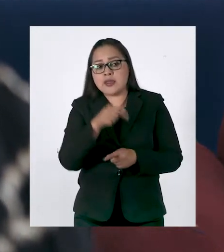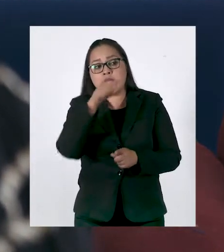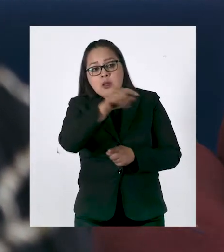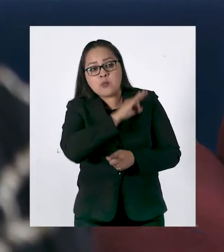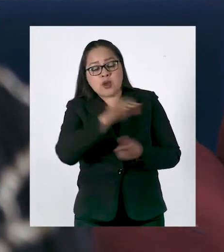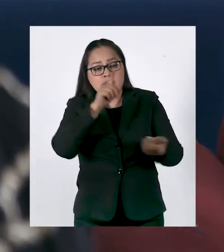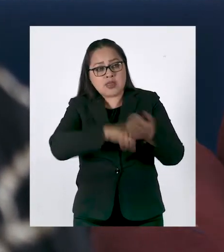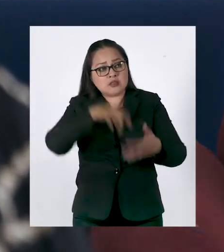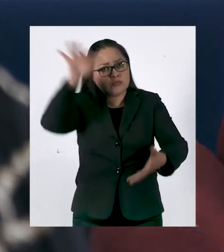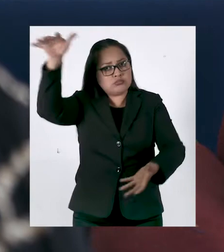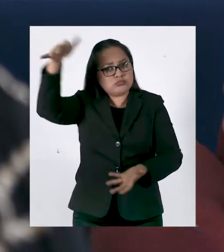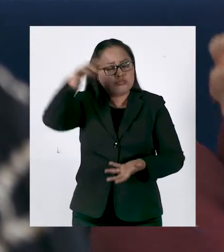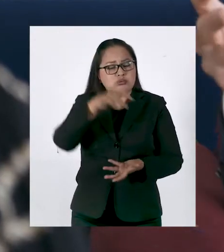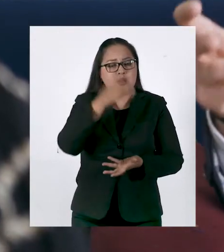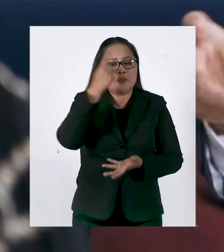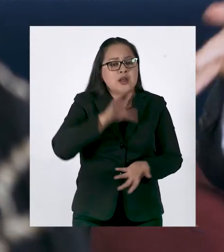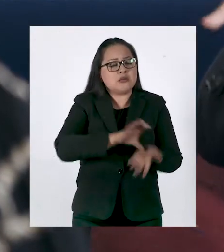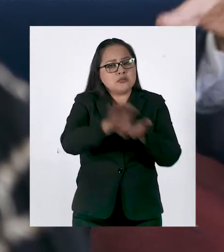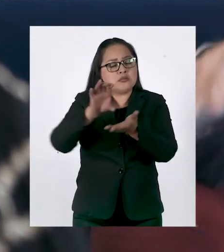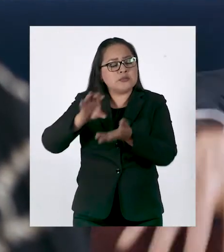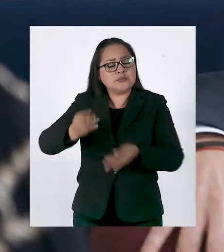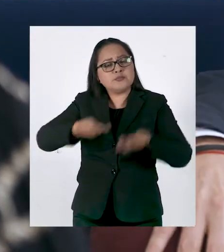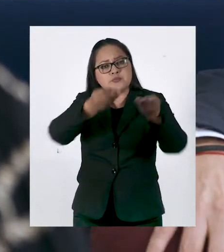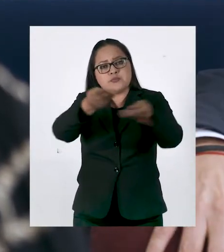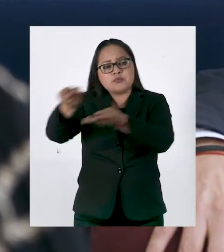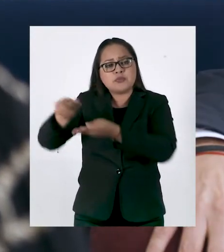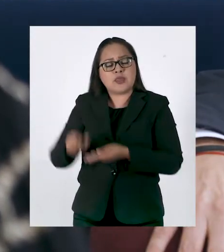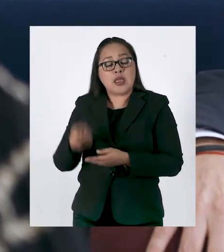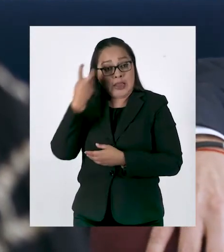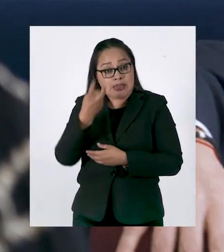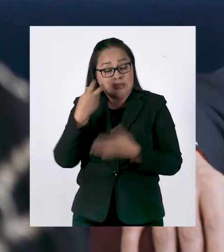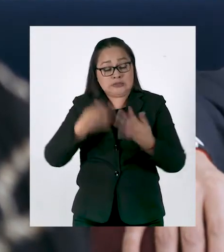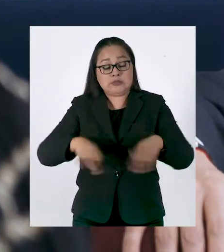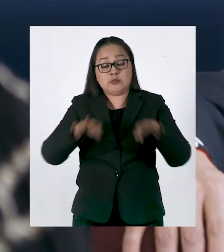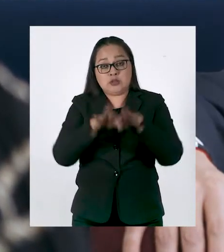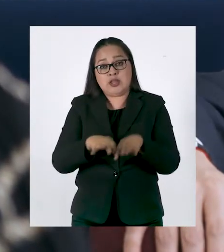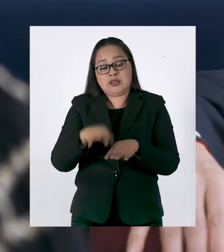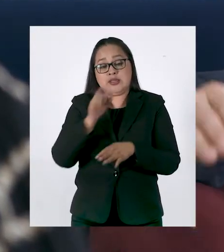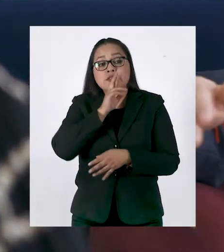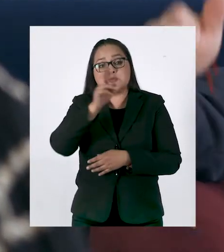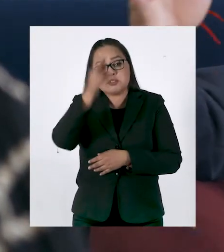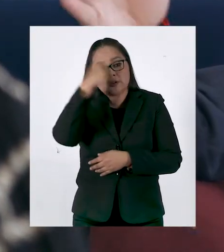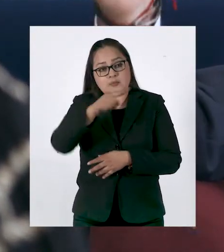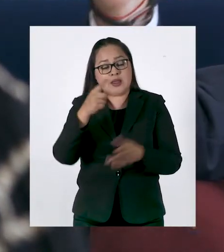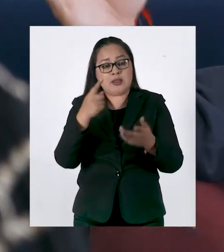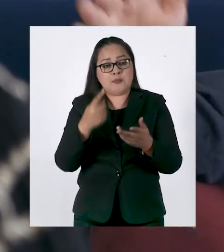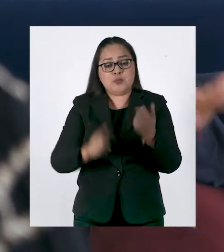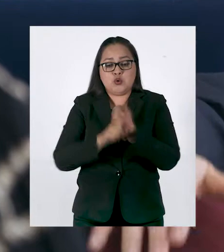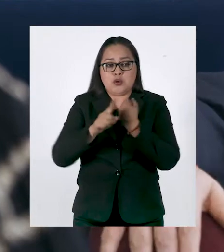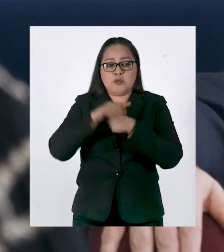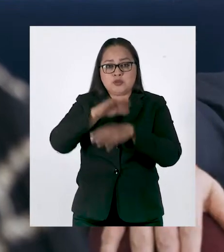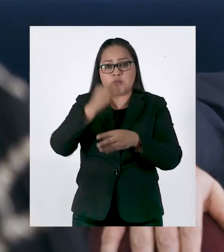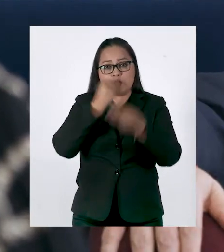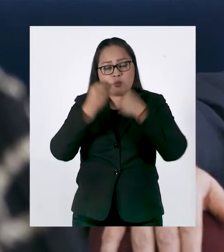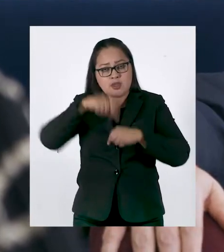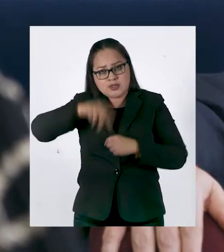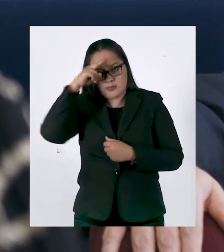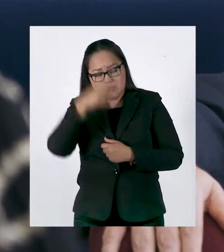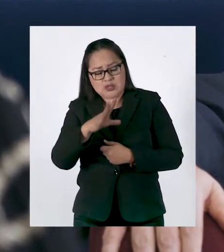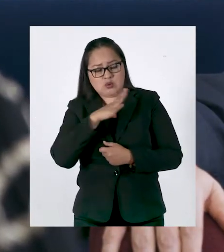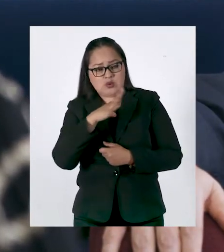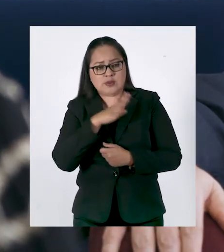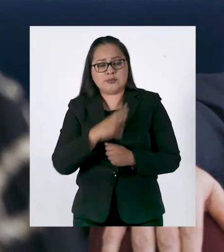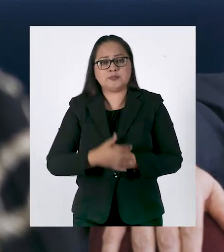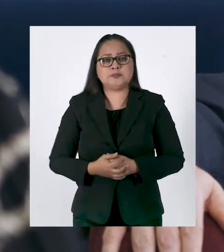y si podemos construir infraestructura y logística en estos bancos de alimentos en todo el país, daríamos una respuesta inmediata, fuerte y solvente a estos